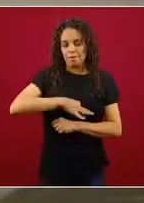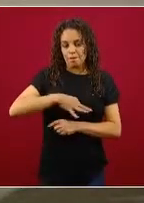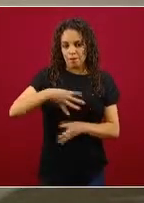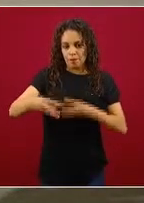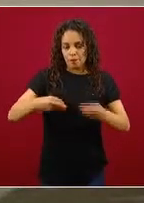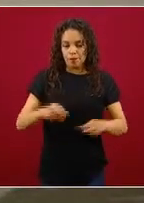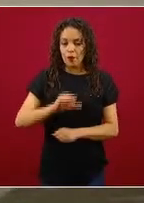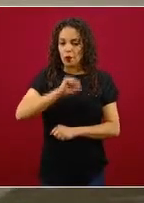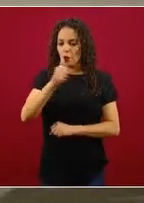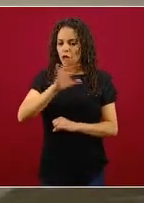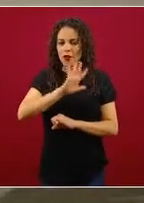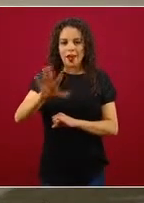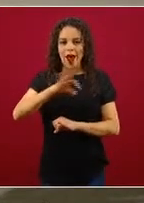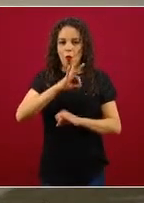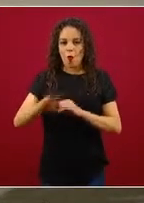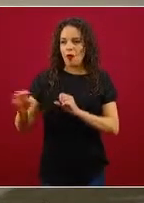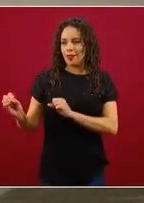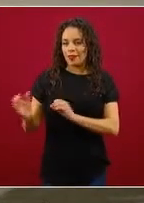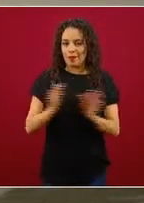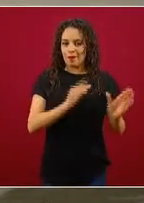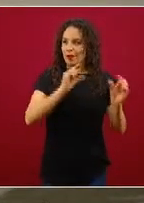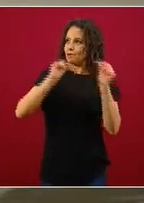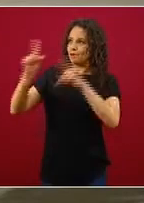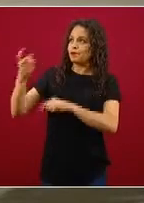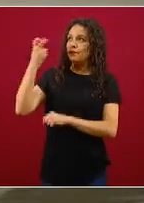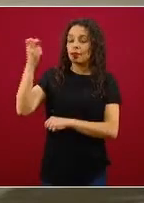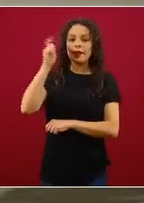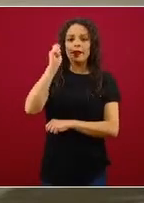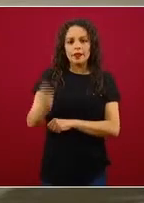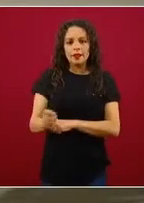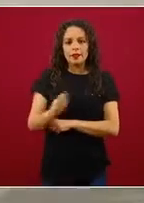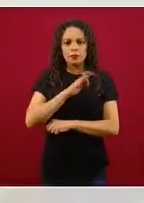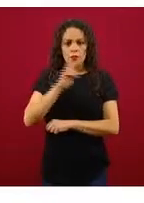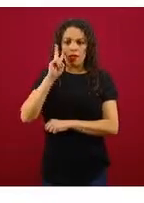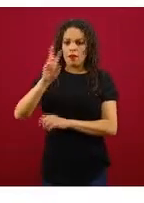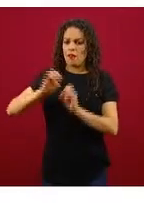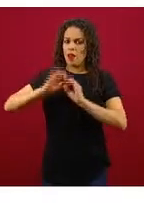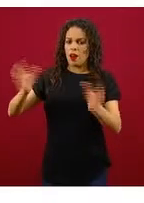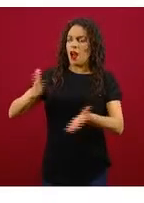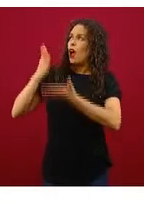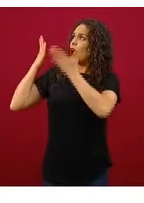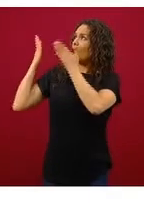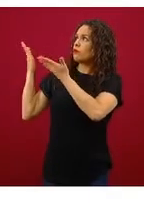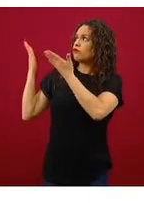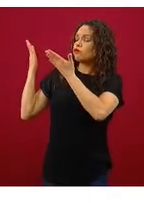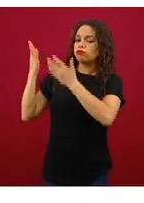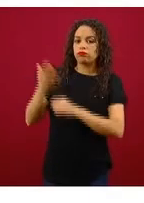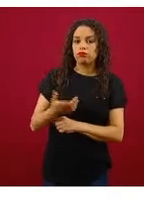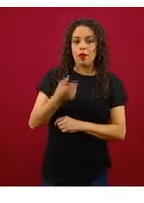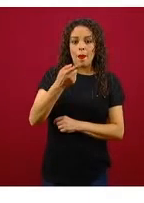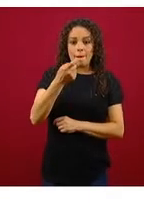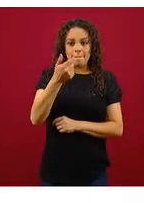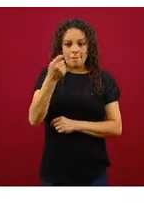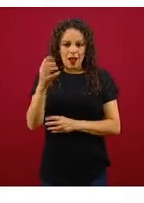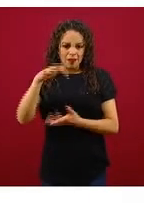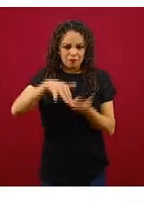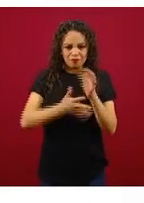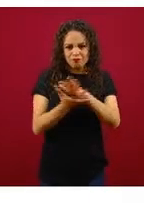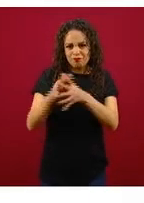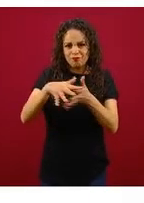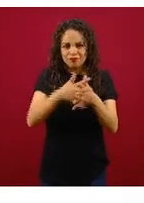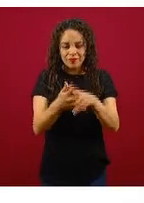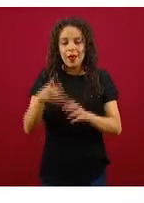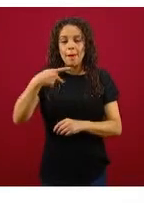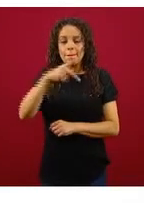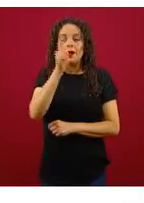última, por favor. Este es el esquema de rastreo. Como ustedes pueden ver, es un esquema, parece un poco abigarrado, pero el